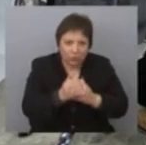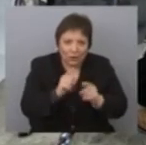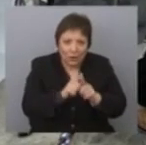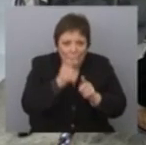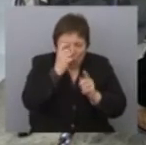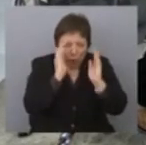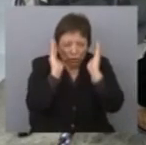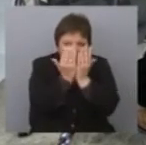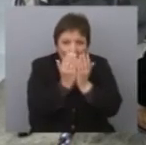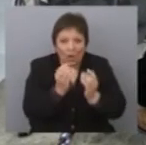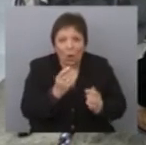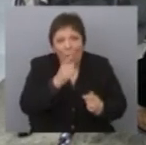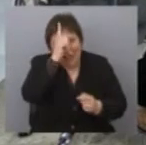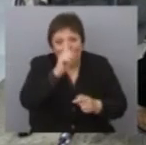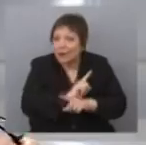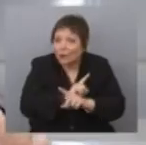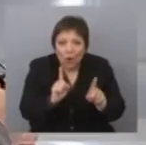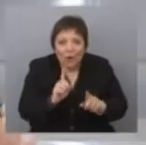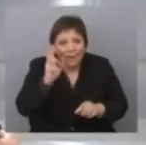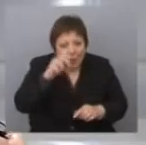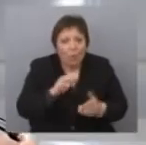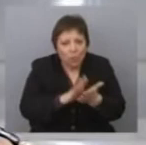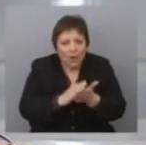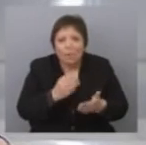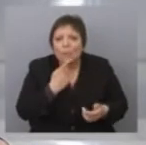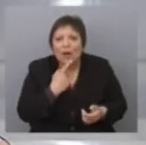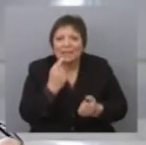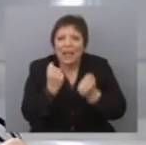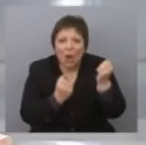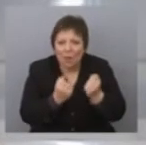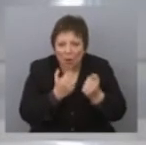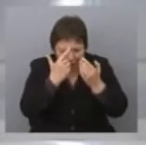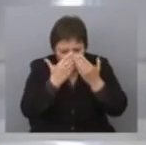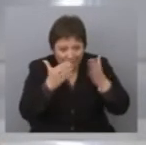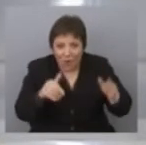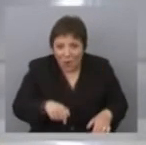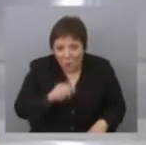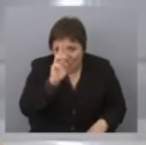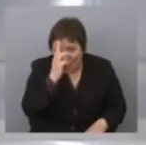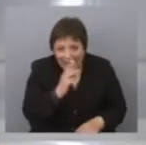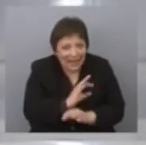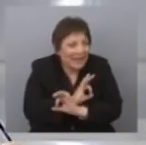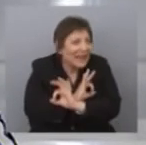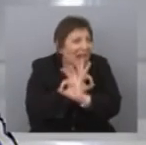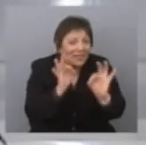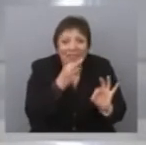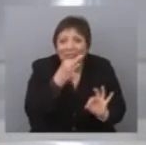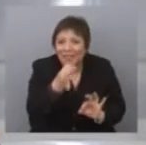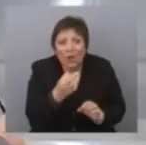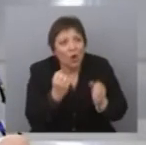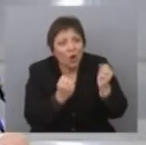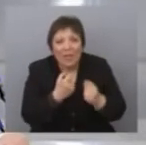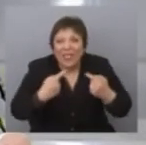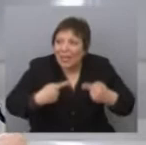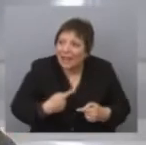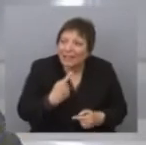intelectual, no es un problema de opinión. Creo que se puede demostrar que en política económica, de hecho en Uruguay nadie ha cuestionado la política económica. No tuvimos